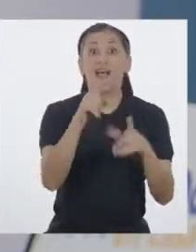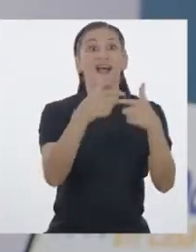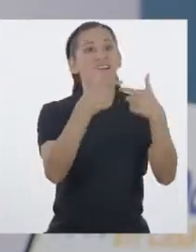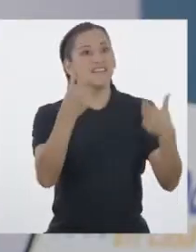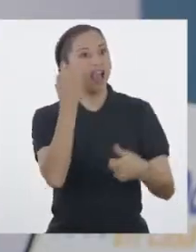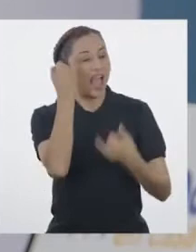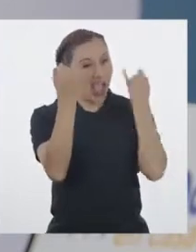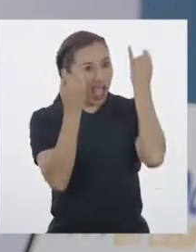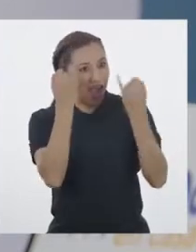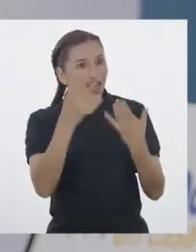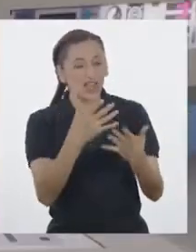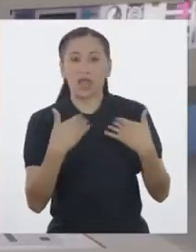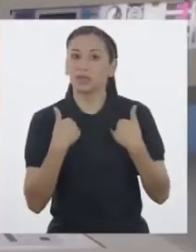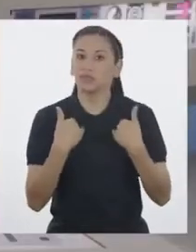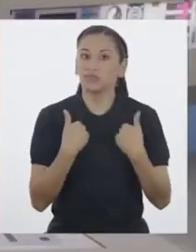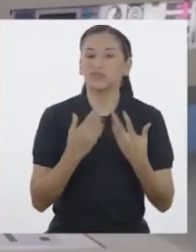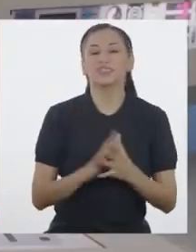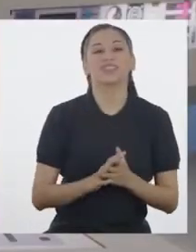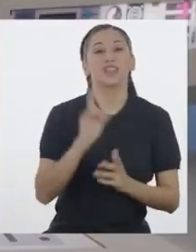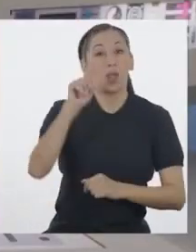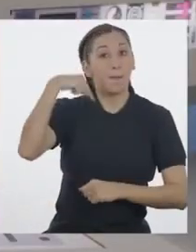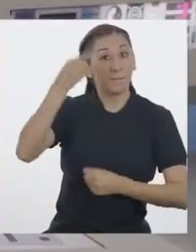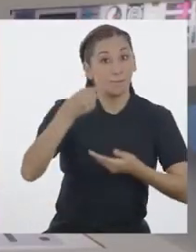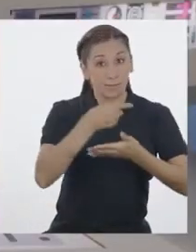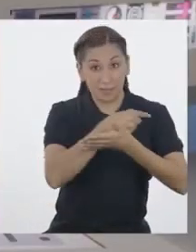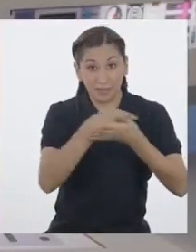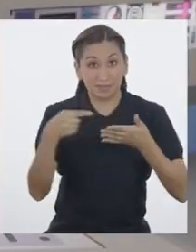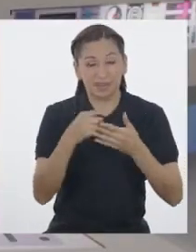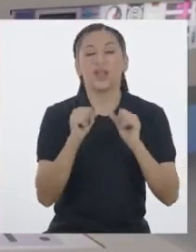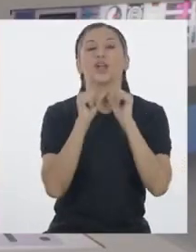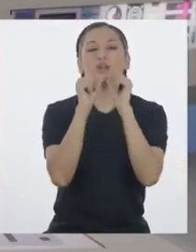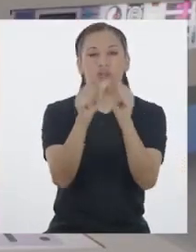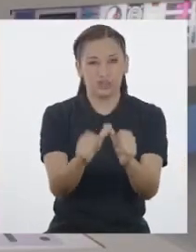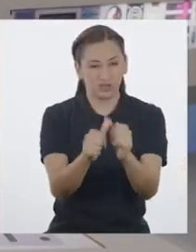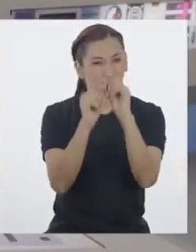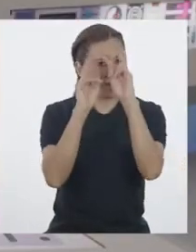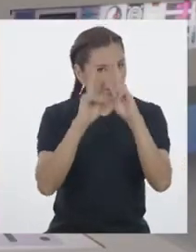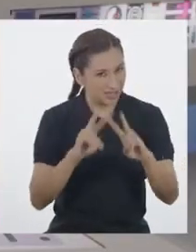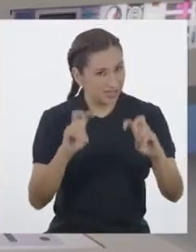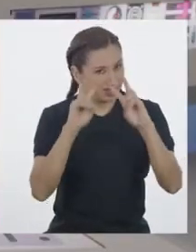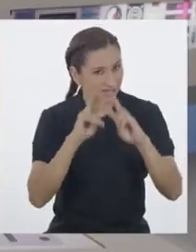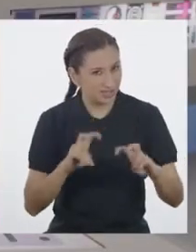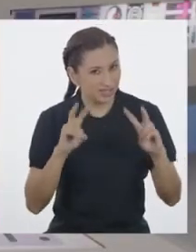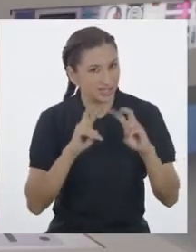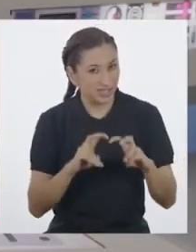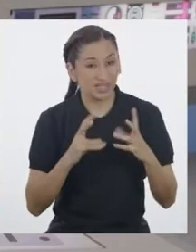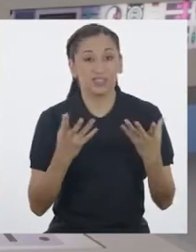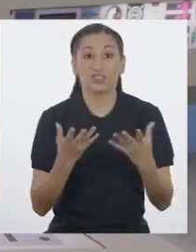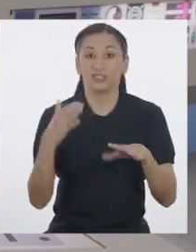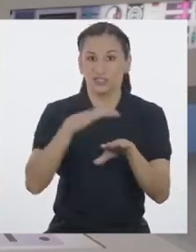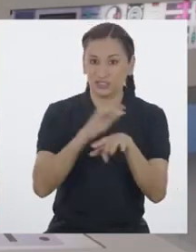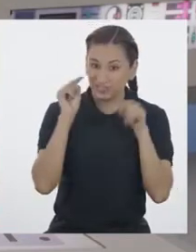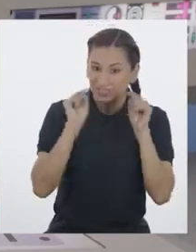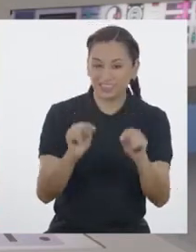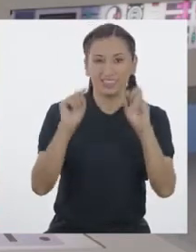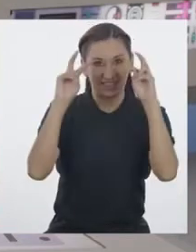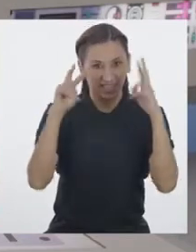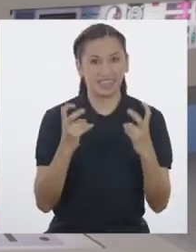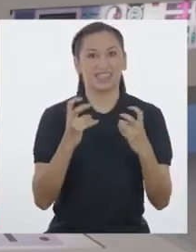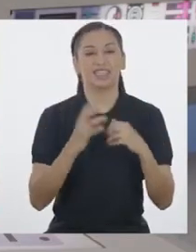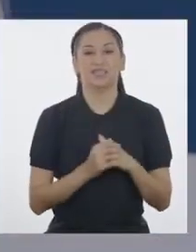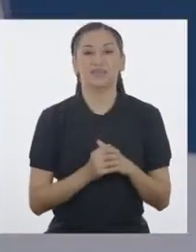tienen! En la siguiente semana seguiremos indagando sobre el tema